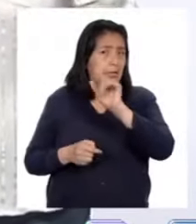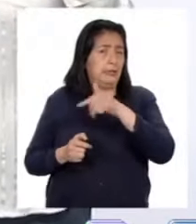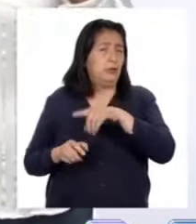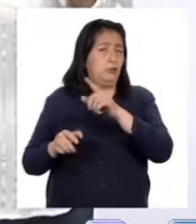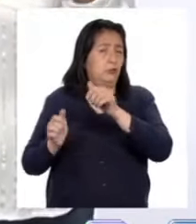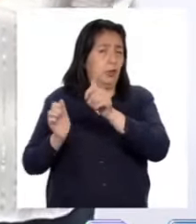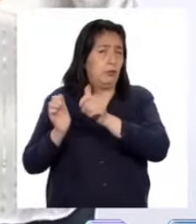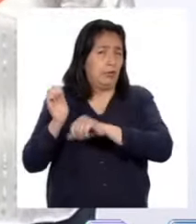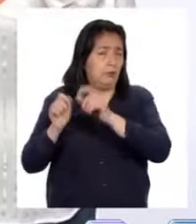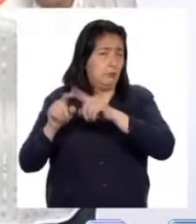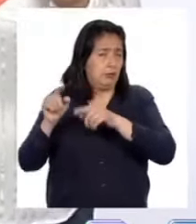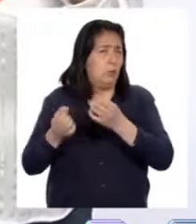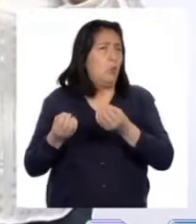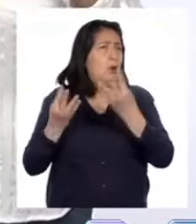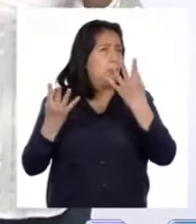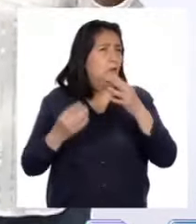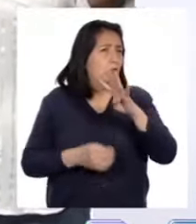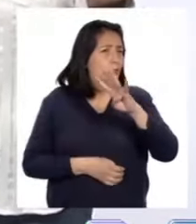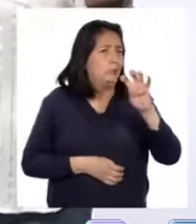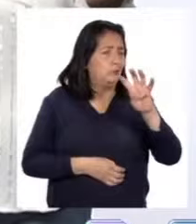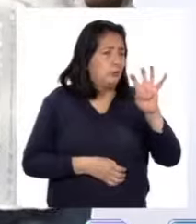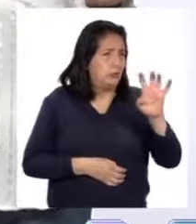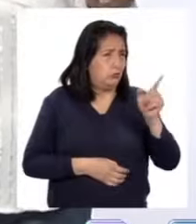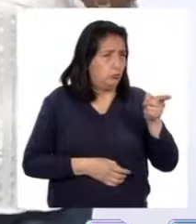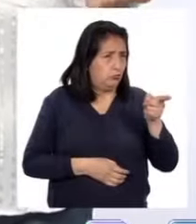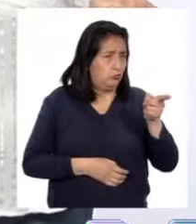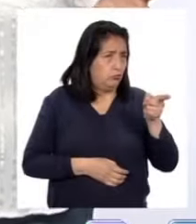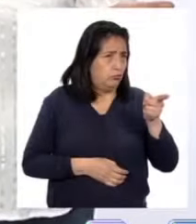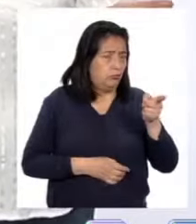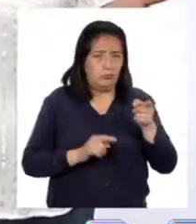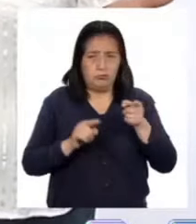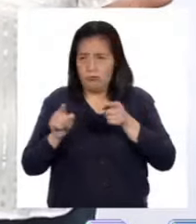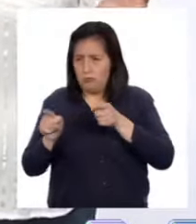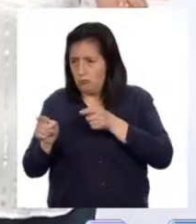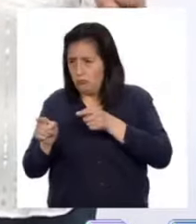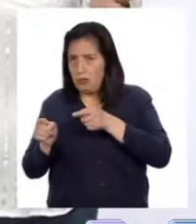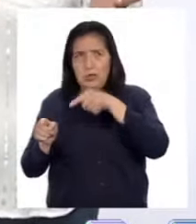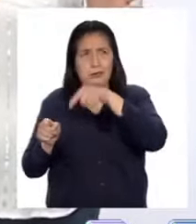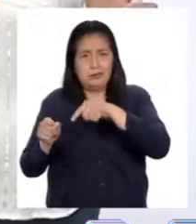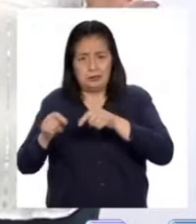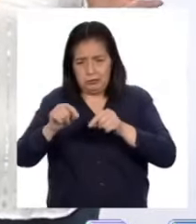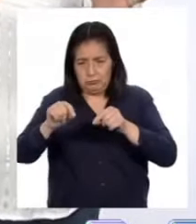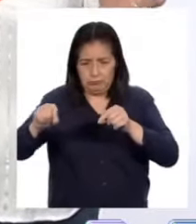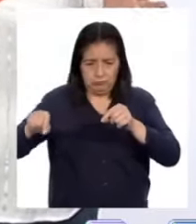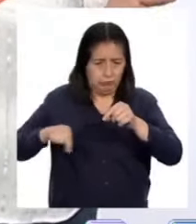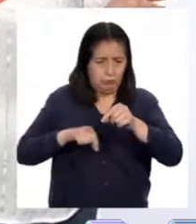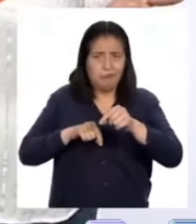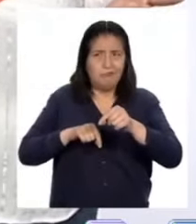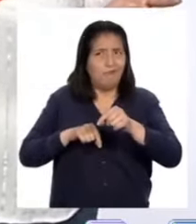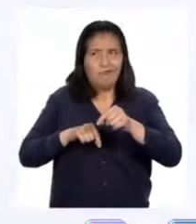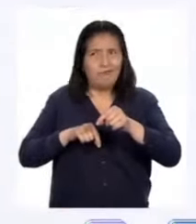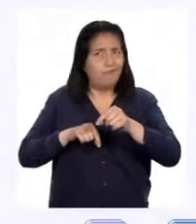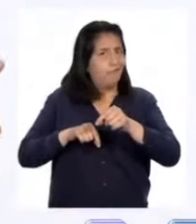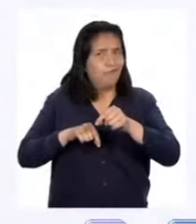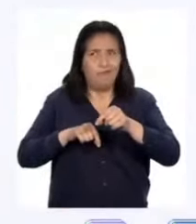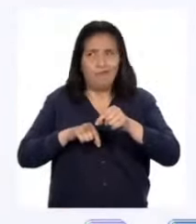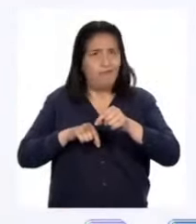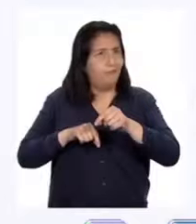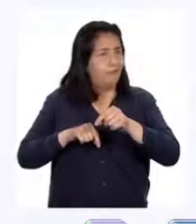debería medir 400 centímetros. Por lo que la longitud de este radio no es suficiente.